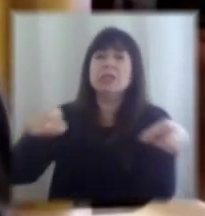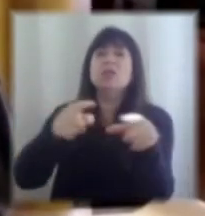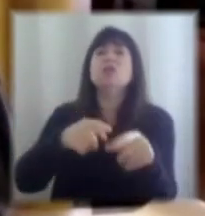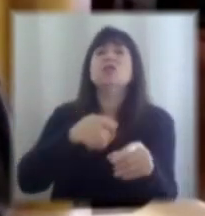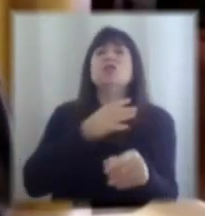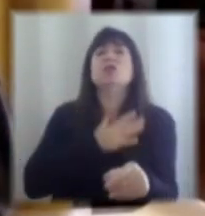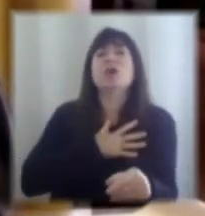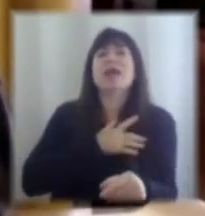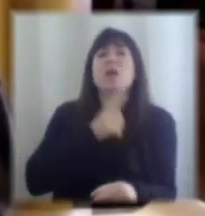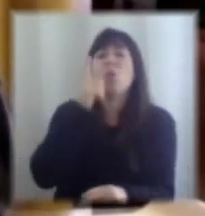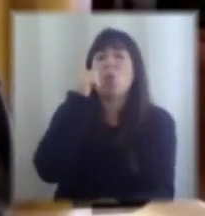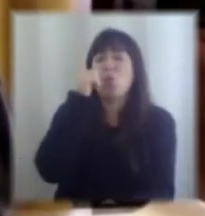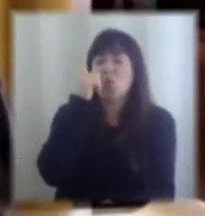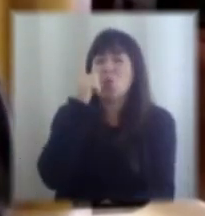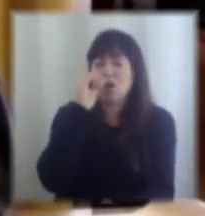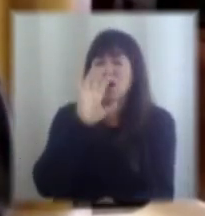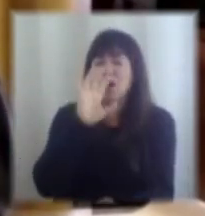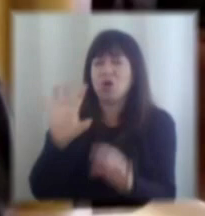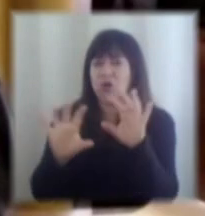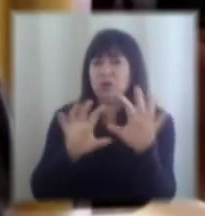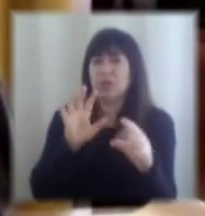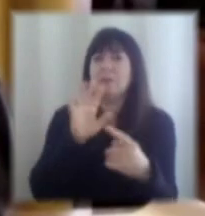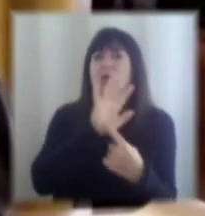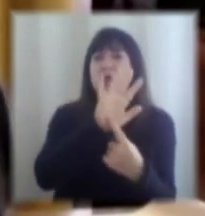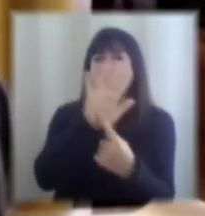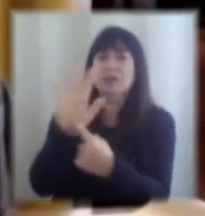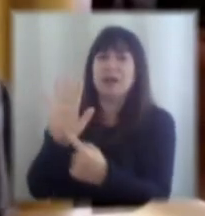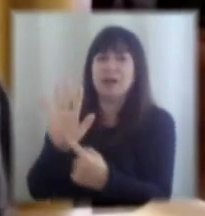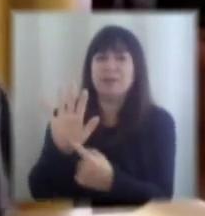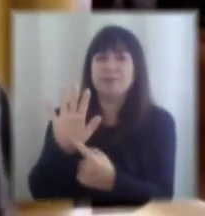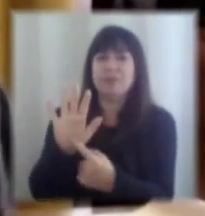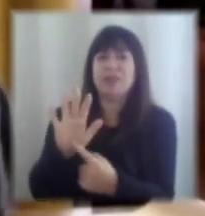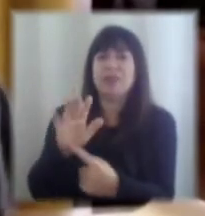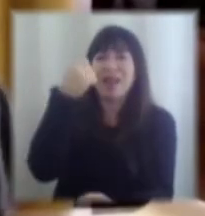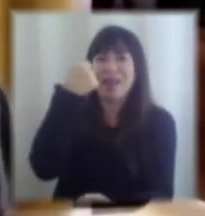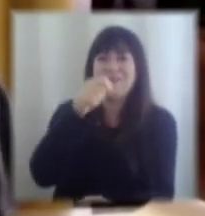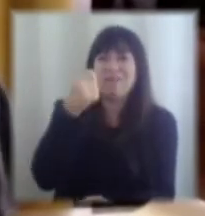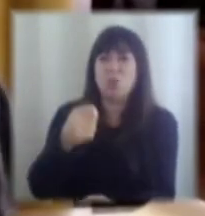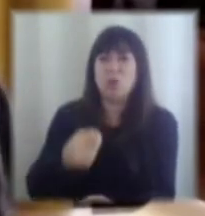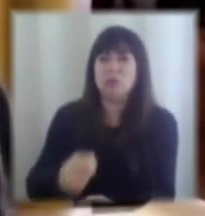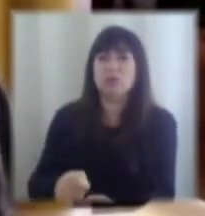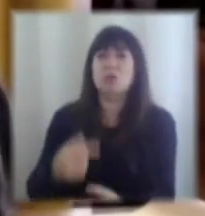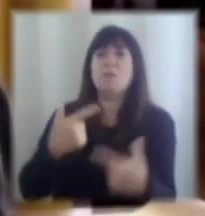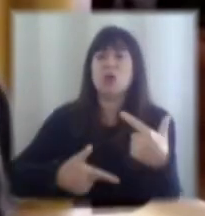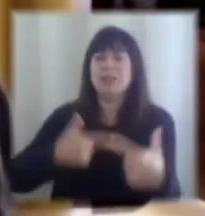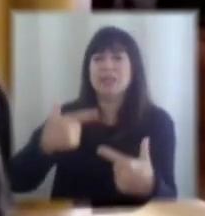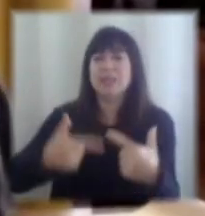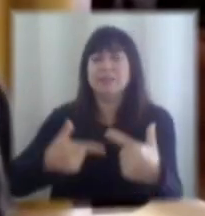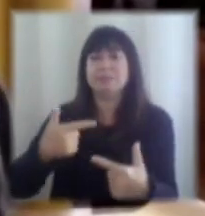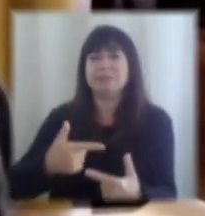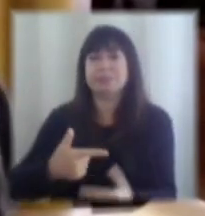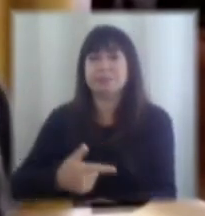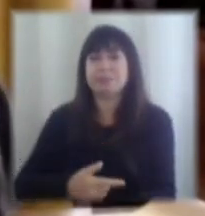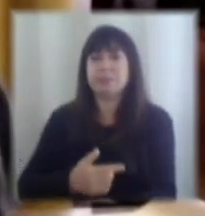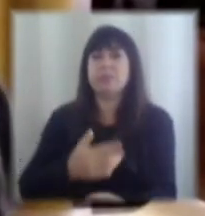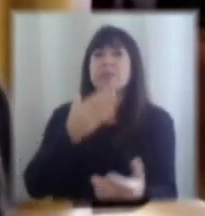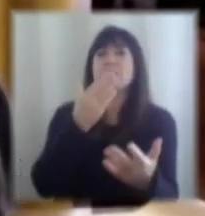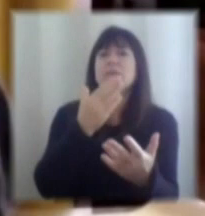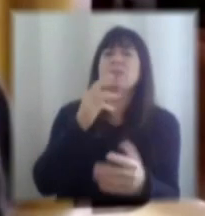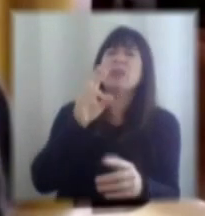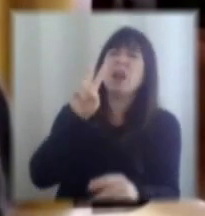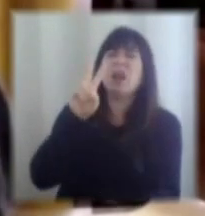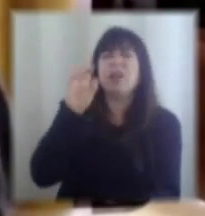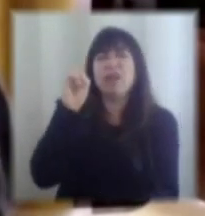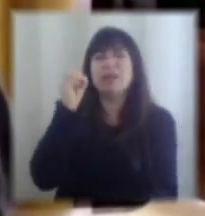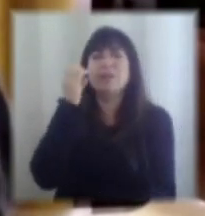para que podamos tener a la luz la evaluación de esta política al día 20 de mayo se